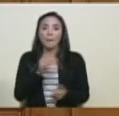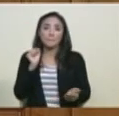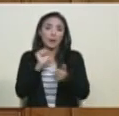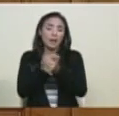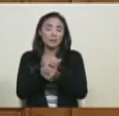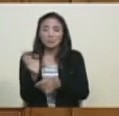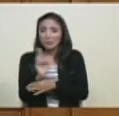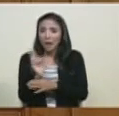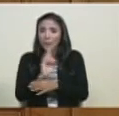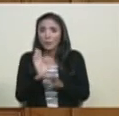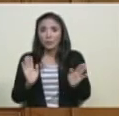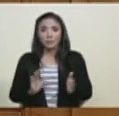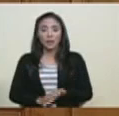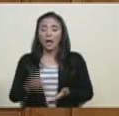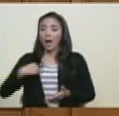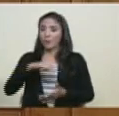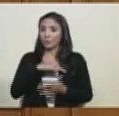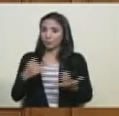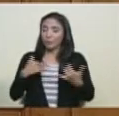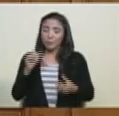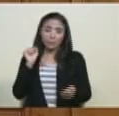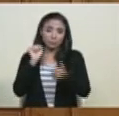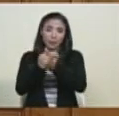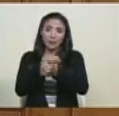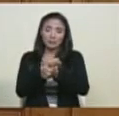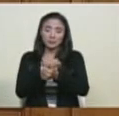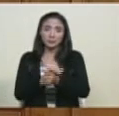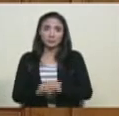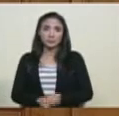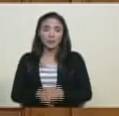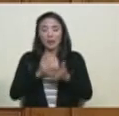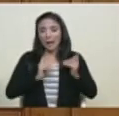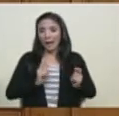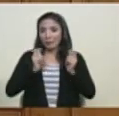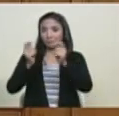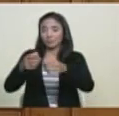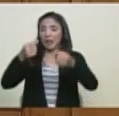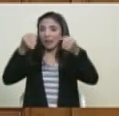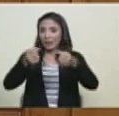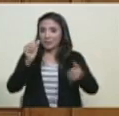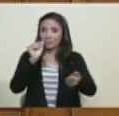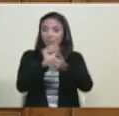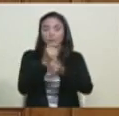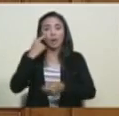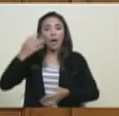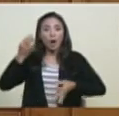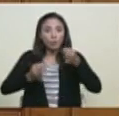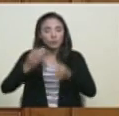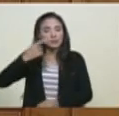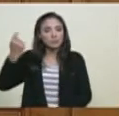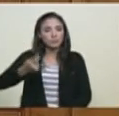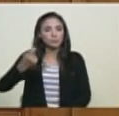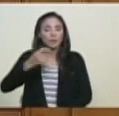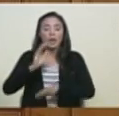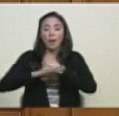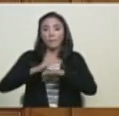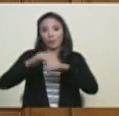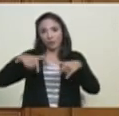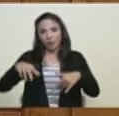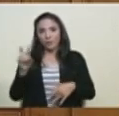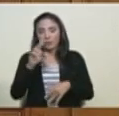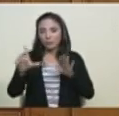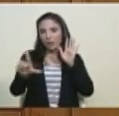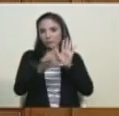Lo primero que nosotros lo capturaríamos. Y lo llevaríamos a la cárcel y lo enjuiciaríamos porque en Venezuela es un